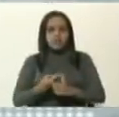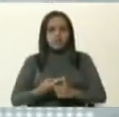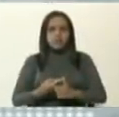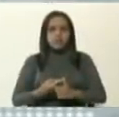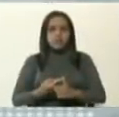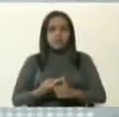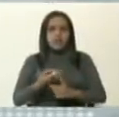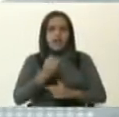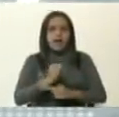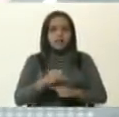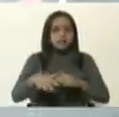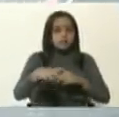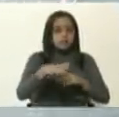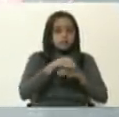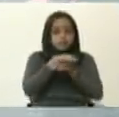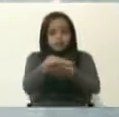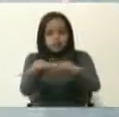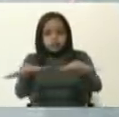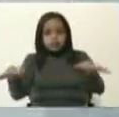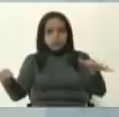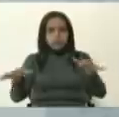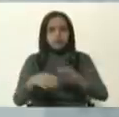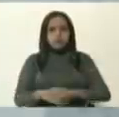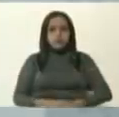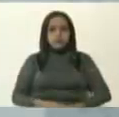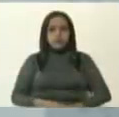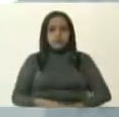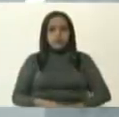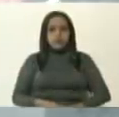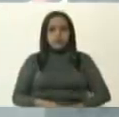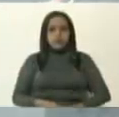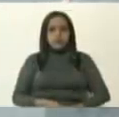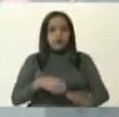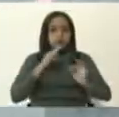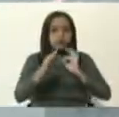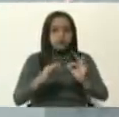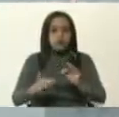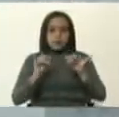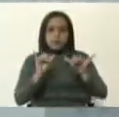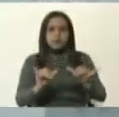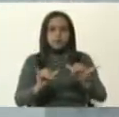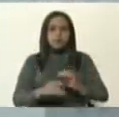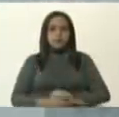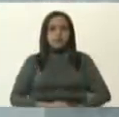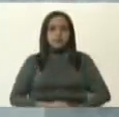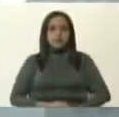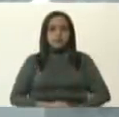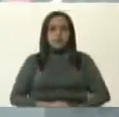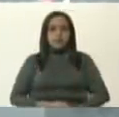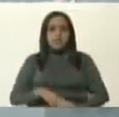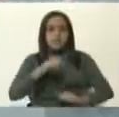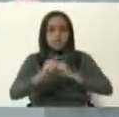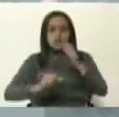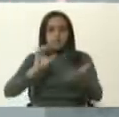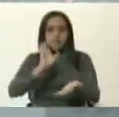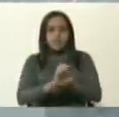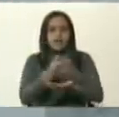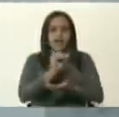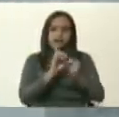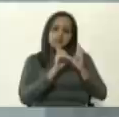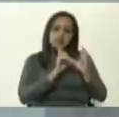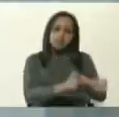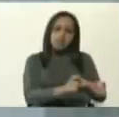circulando. Y por eso en el distrito capital no se está aplicando la flexibilización. Debemos ser